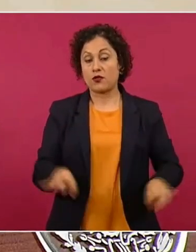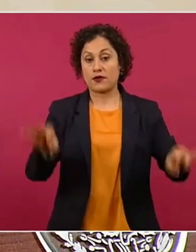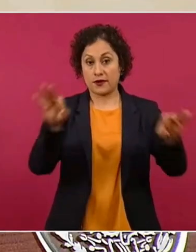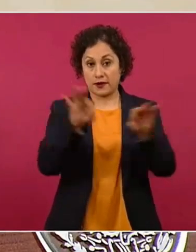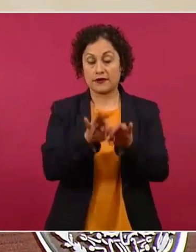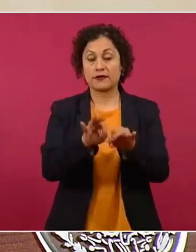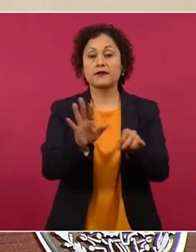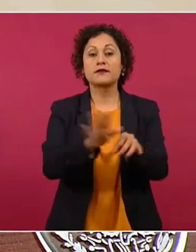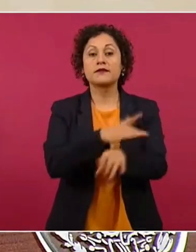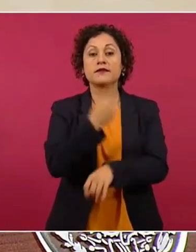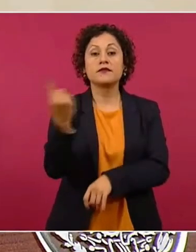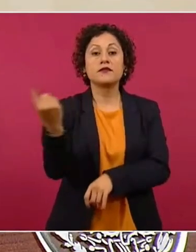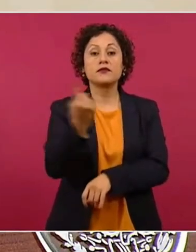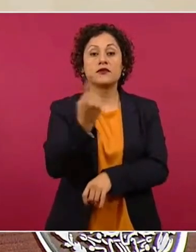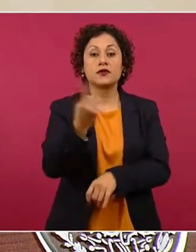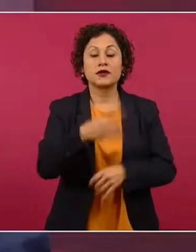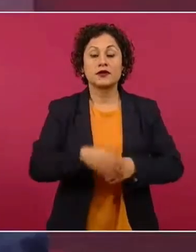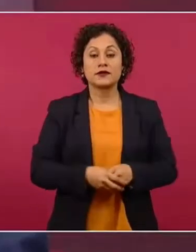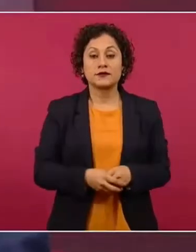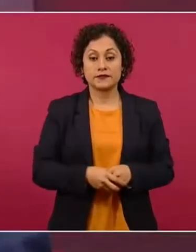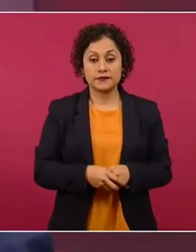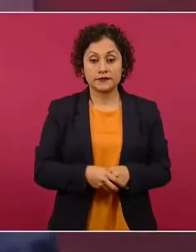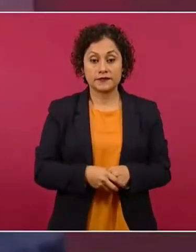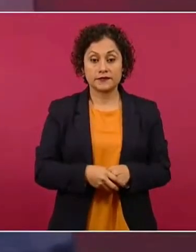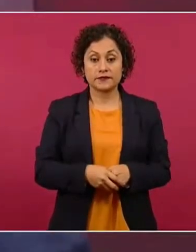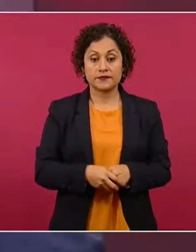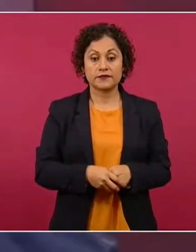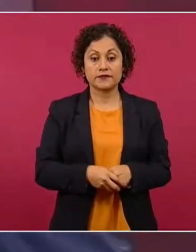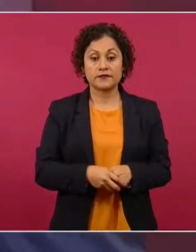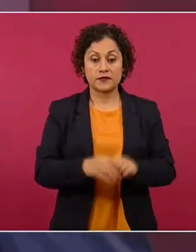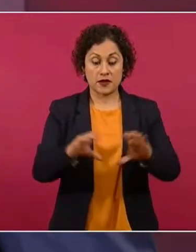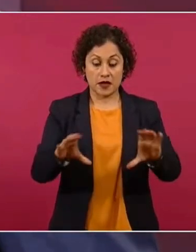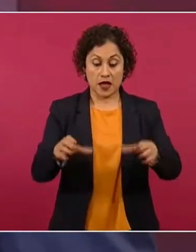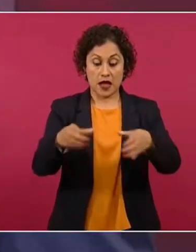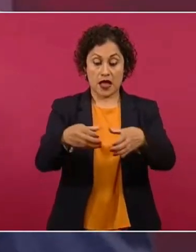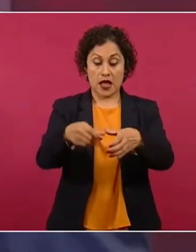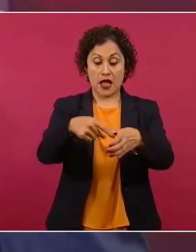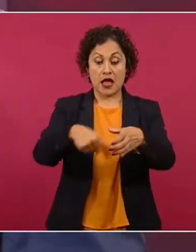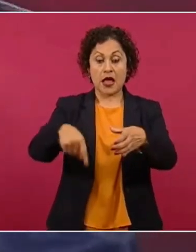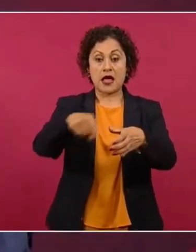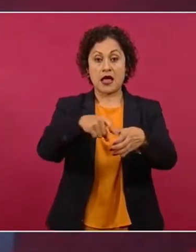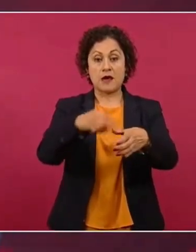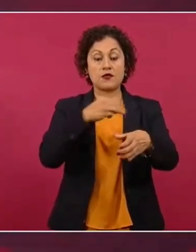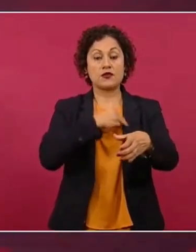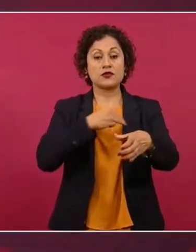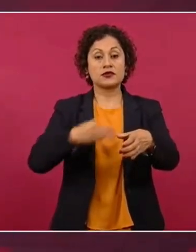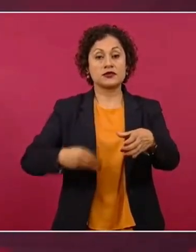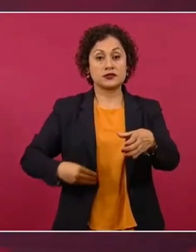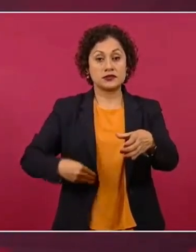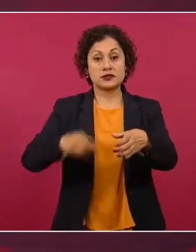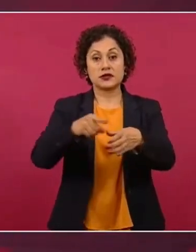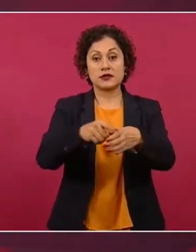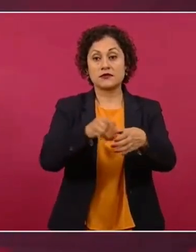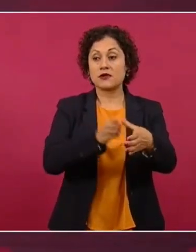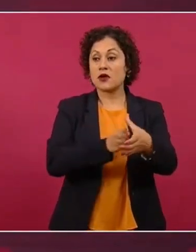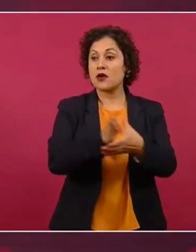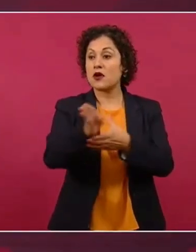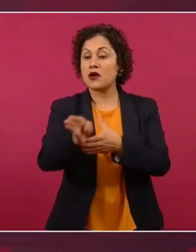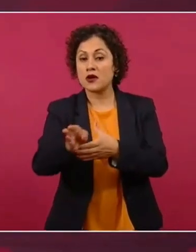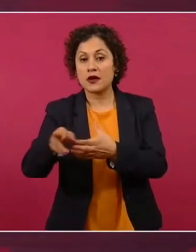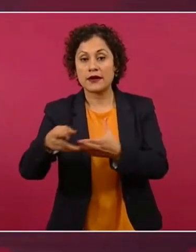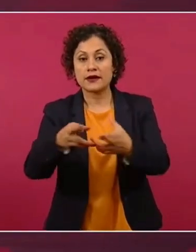permite ir hacia San Luis Río Colorado